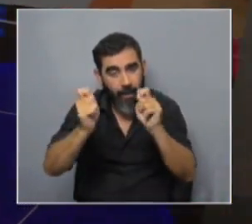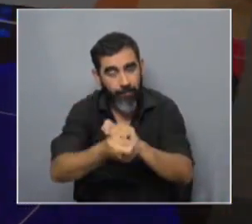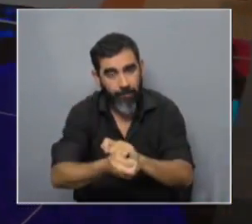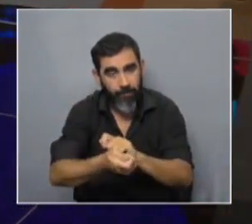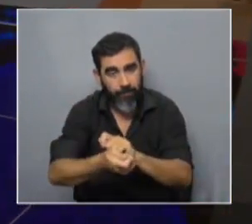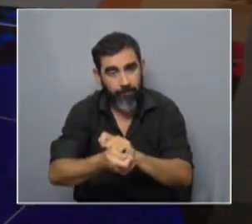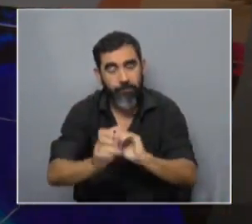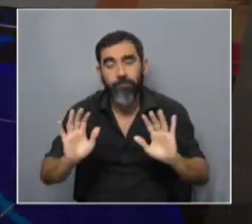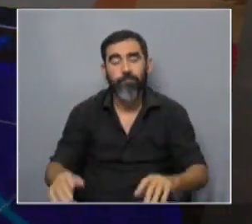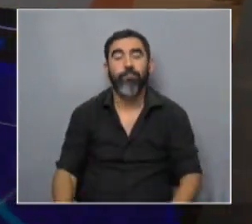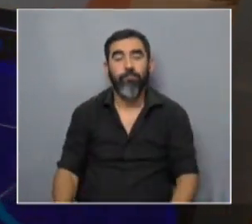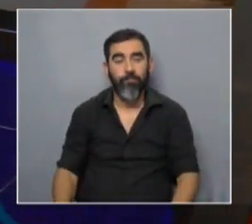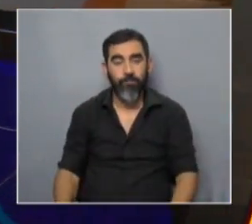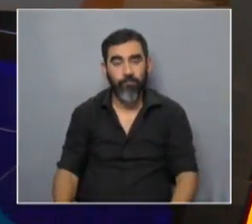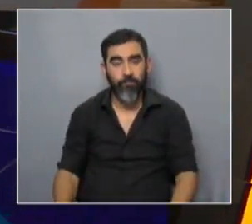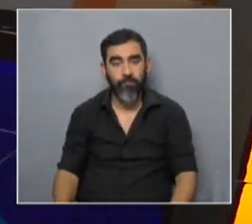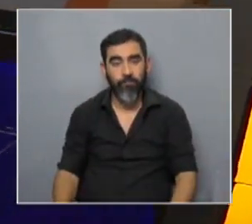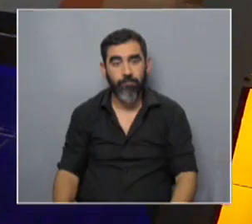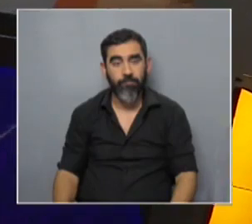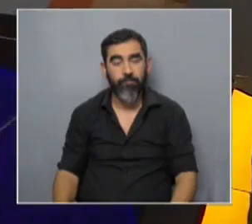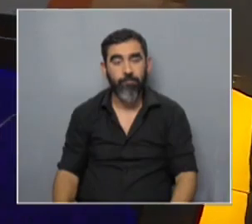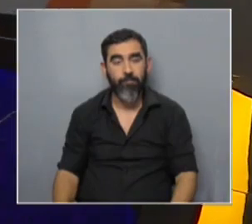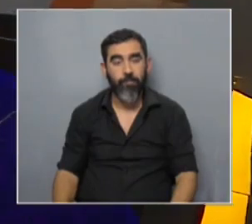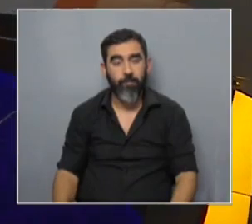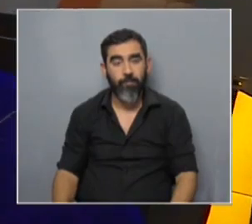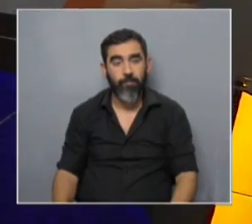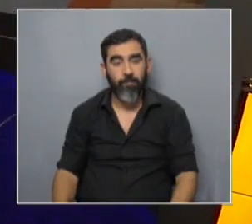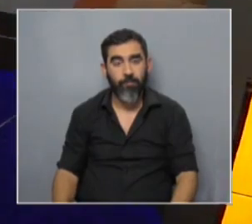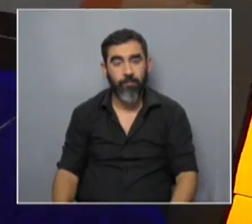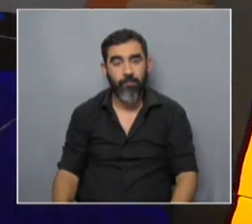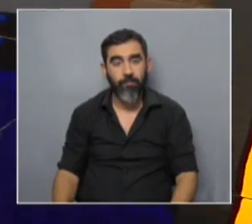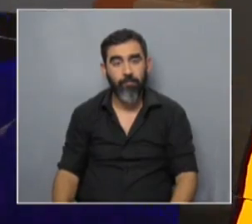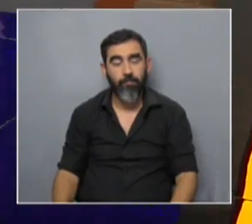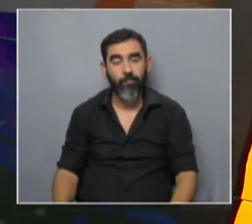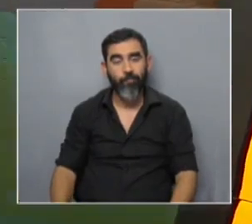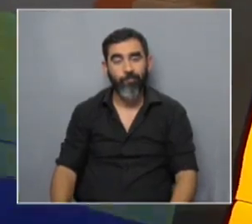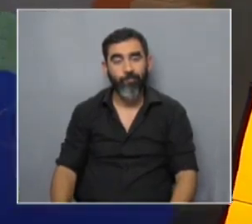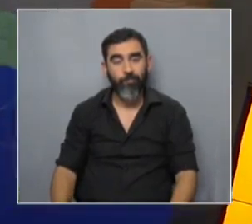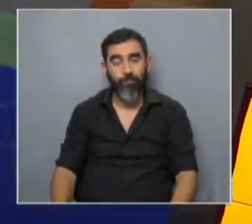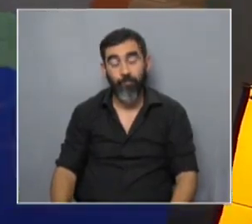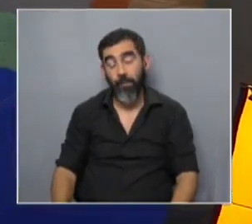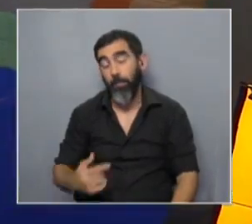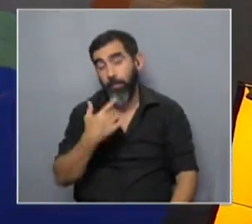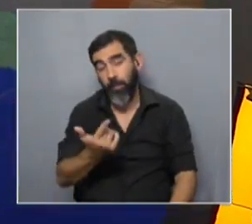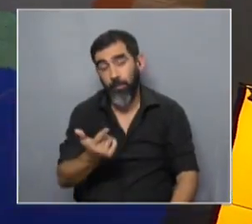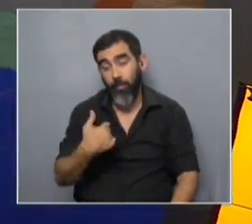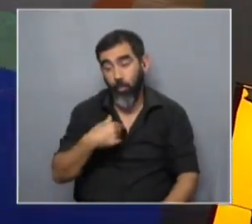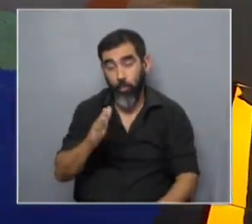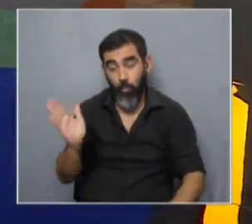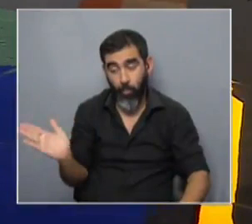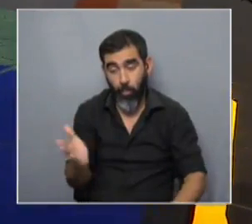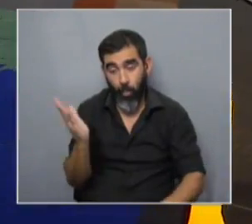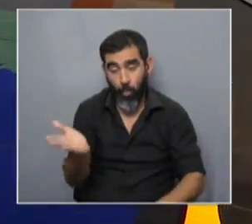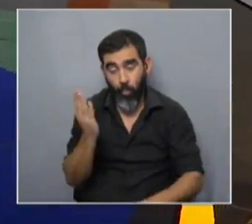Definición de evolución tal cual Darwin. Cuando uno produce una